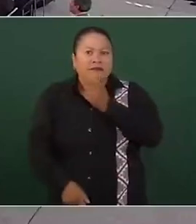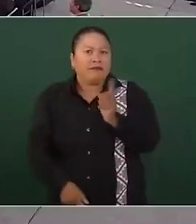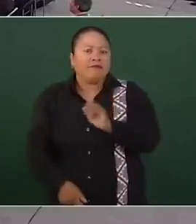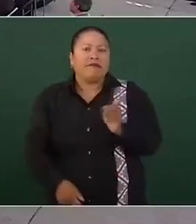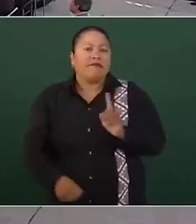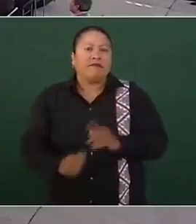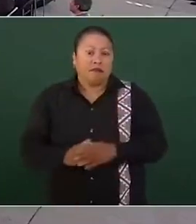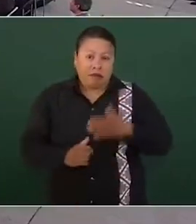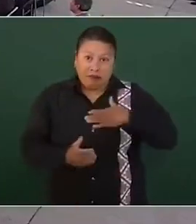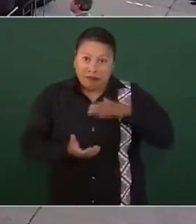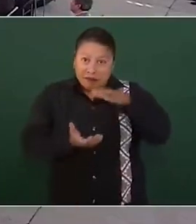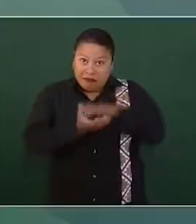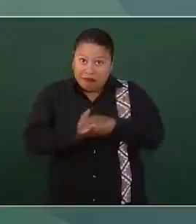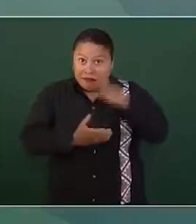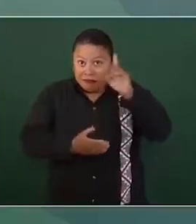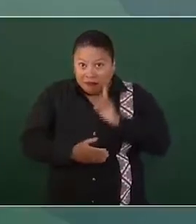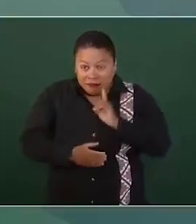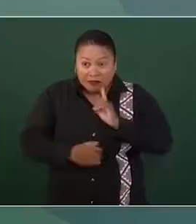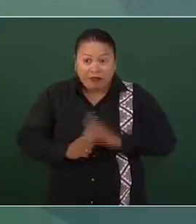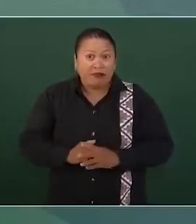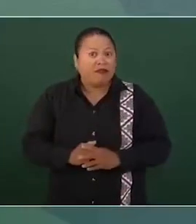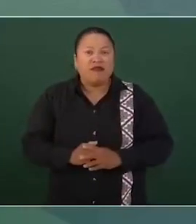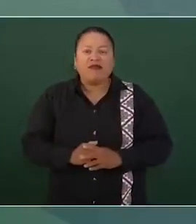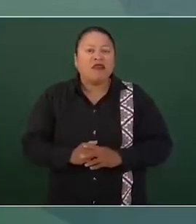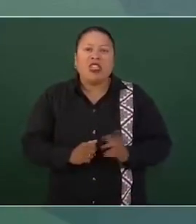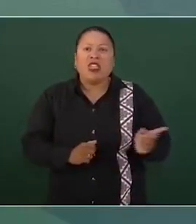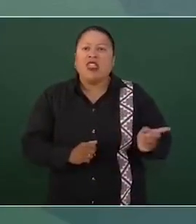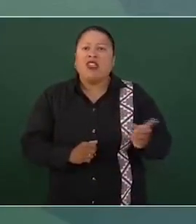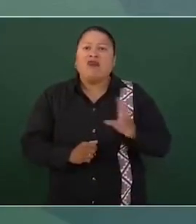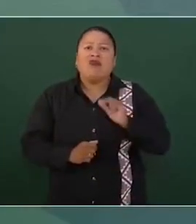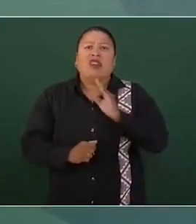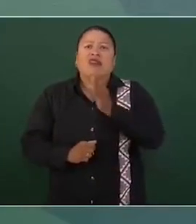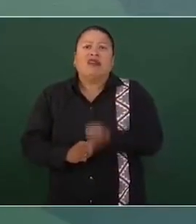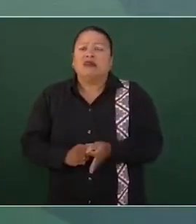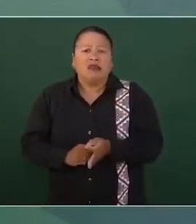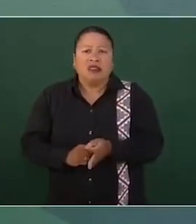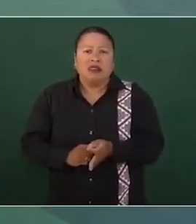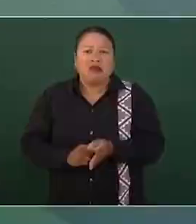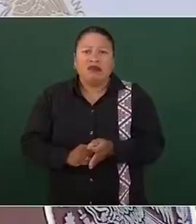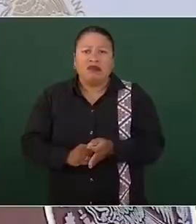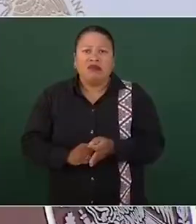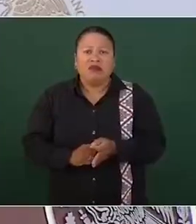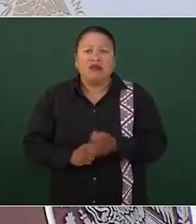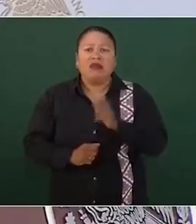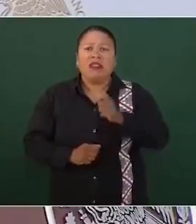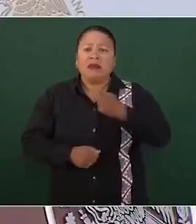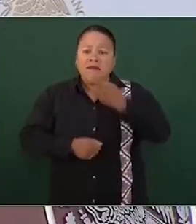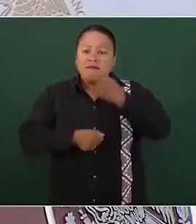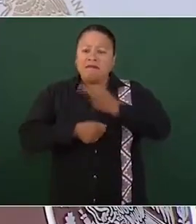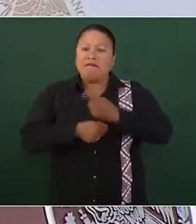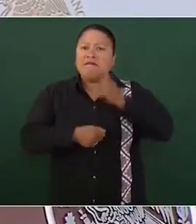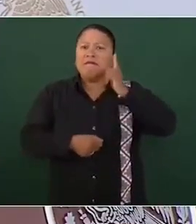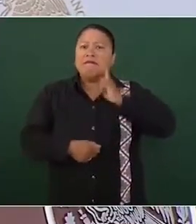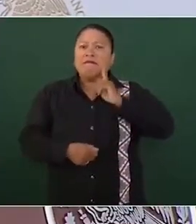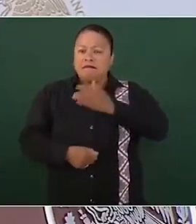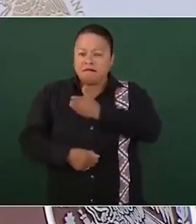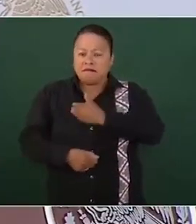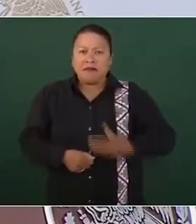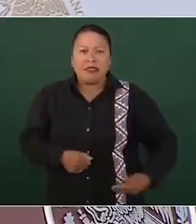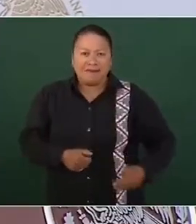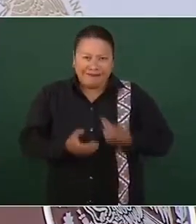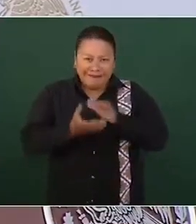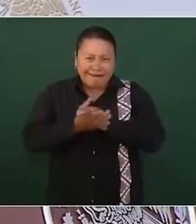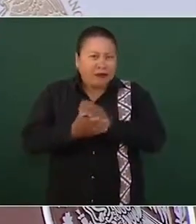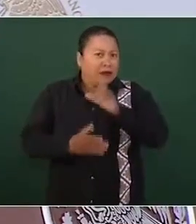Es más, mi esposa no aceptó ni siquiera actuar como primera dama. Ella está